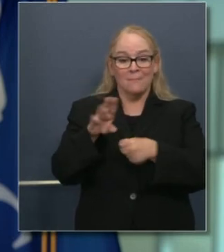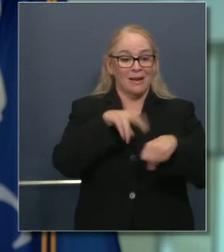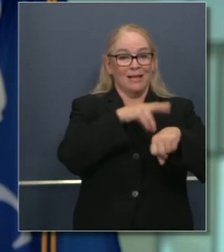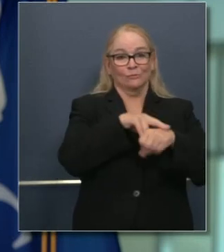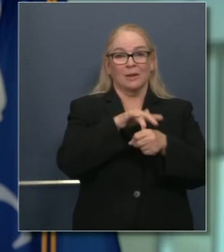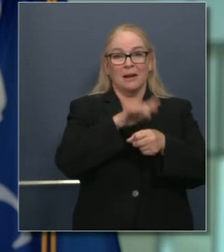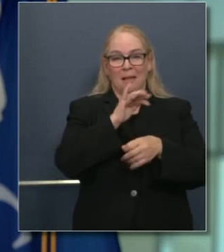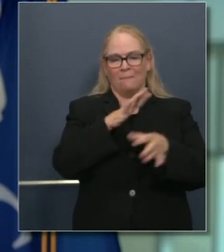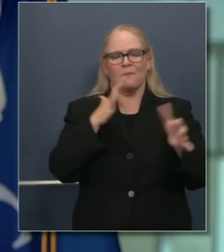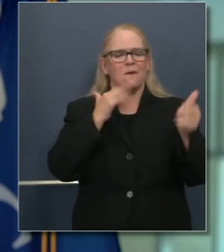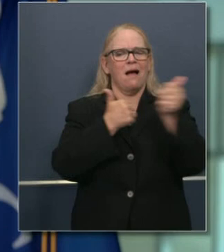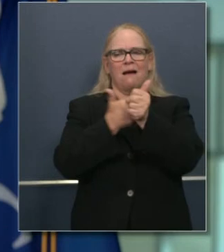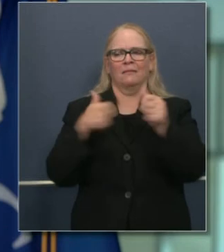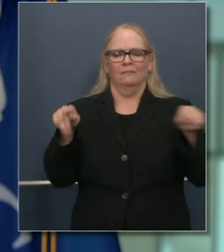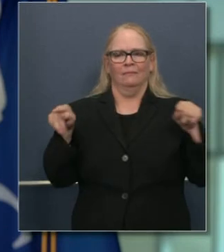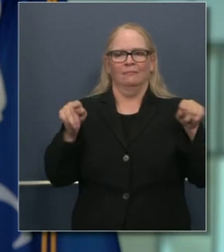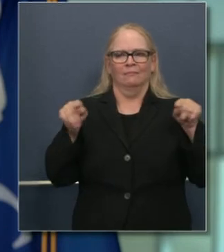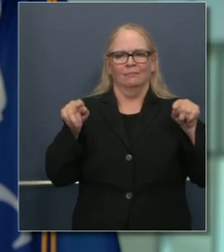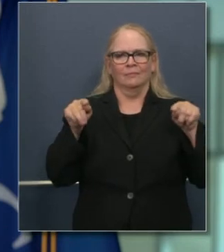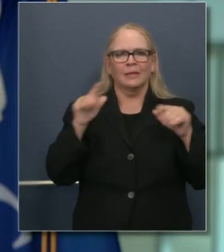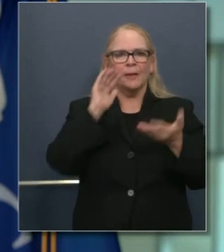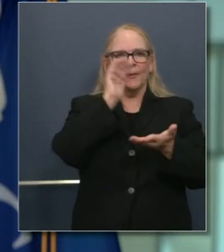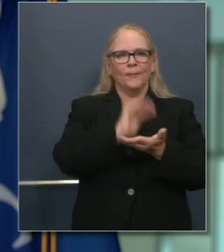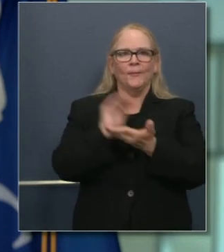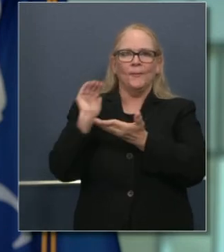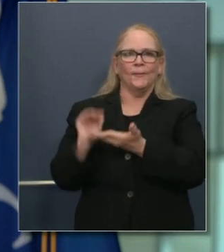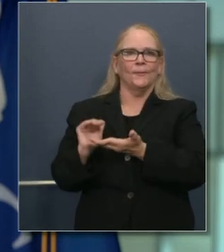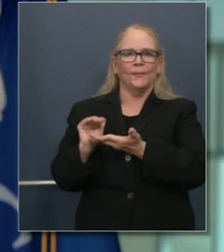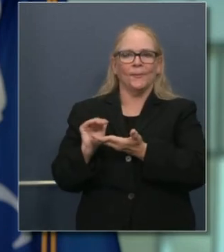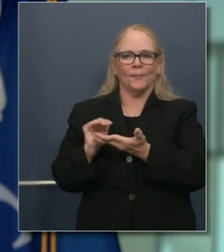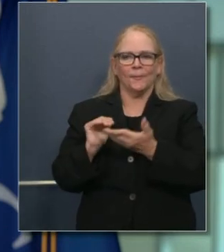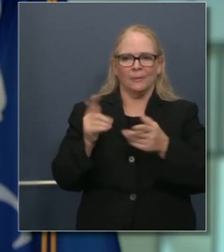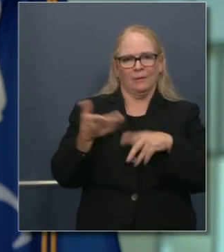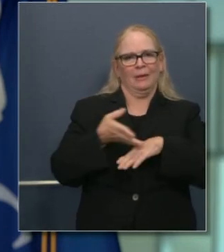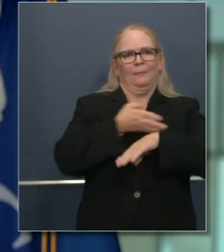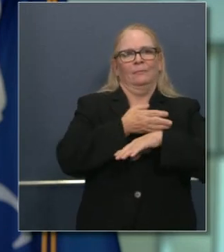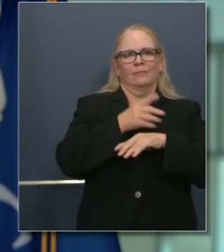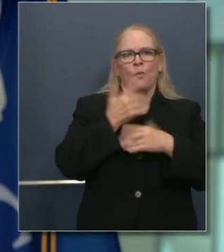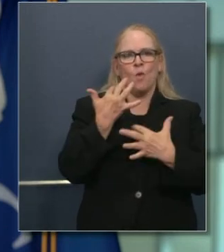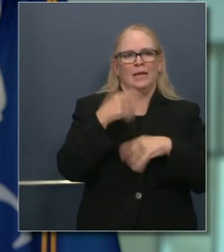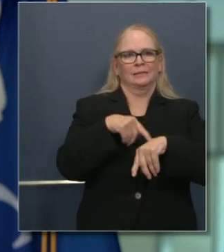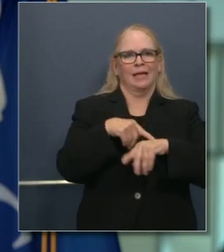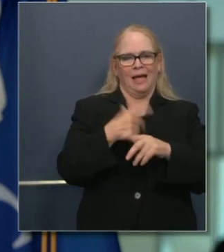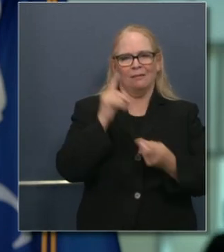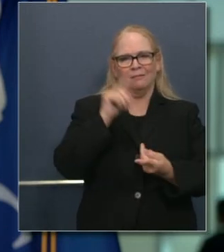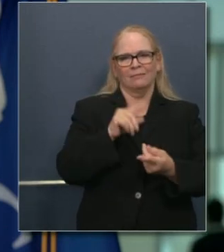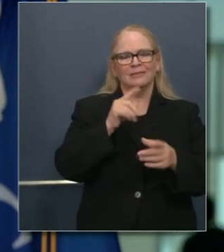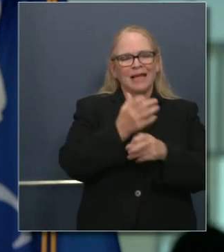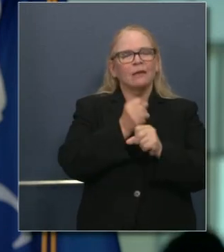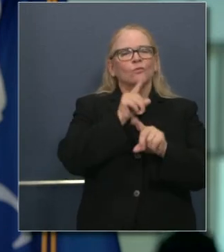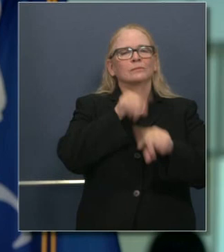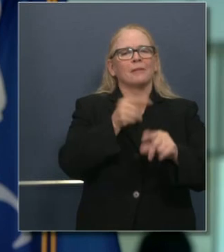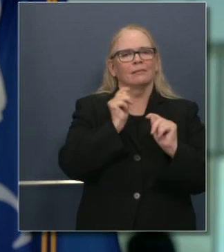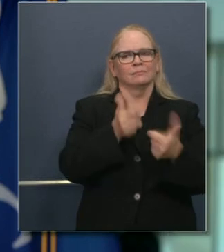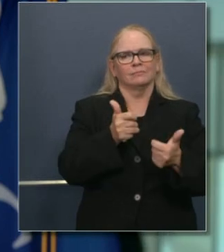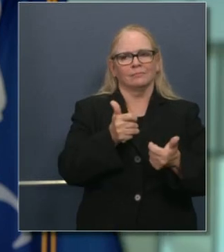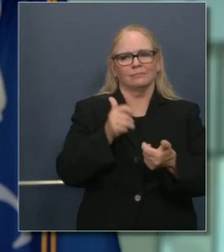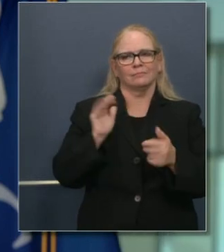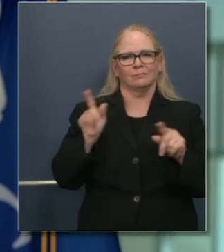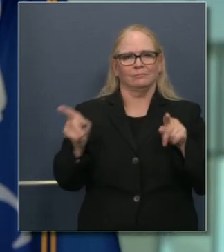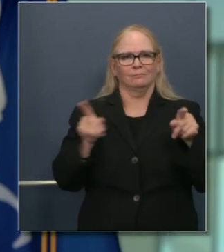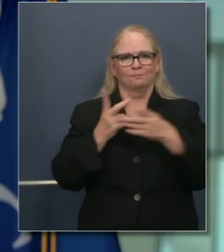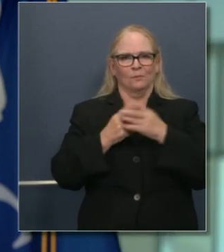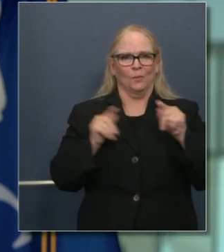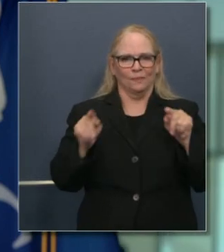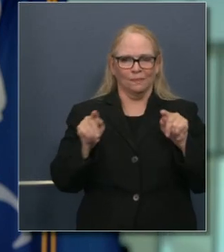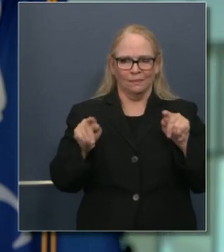bajando. Así que los laboratorios locales y los laboratorios mayores nacionales, estamos viendo que los resultados nos regresan más rápidamente.